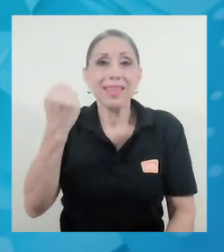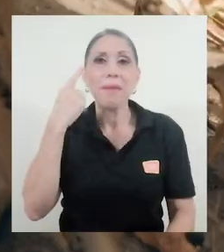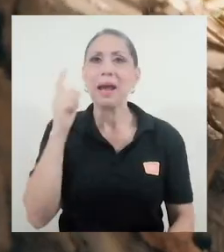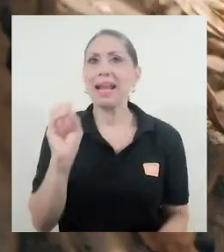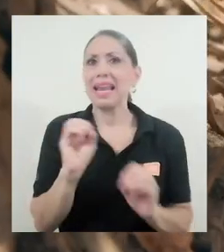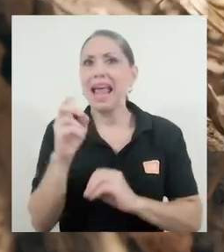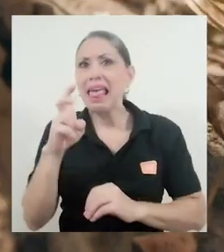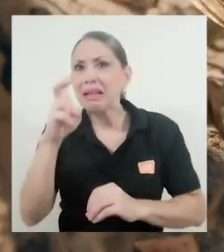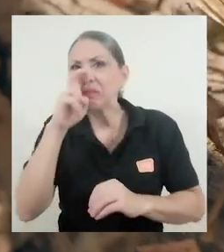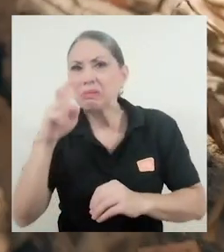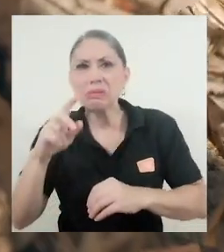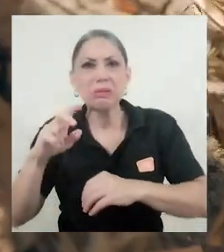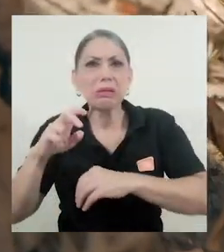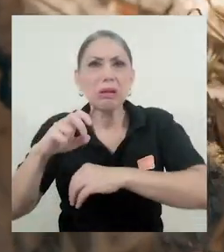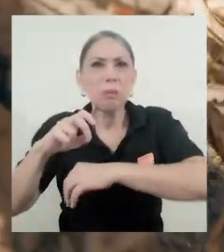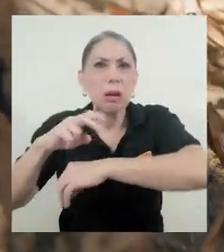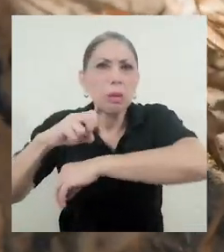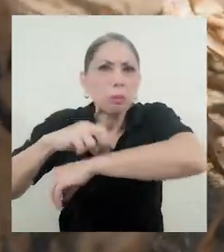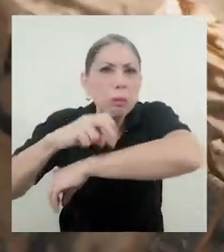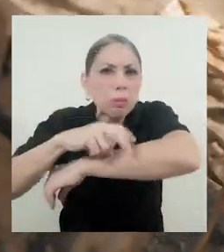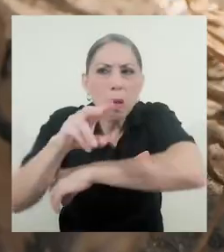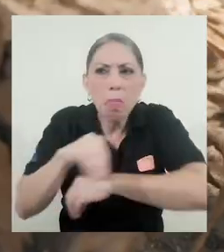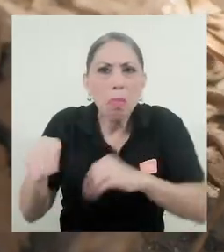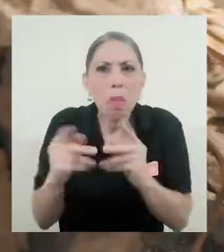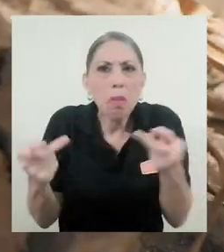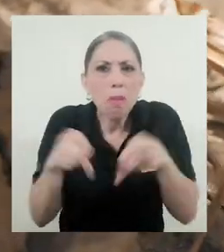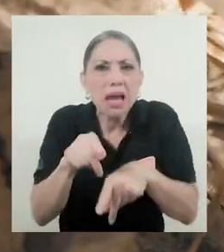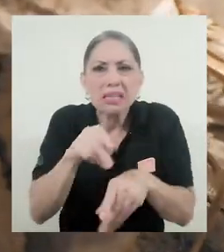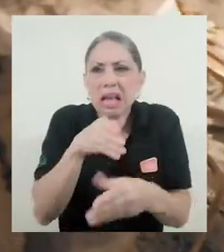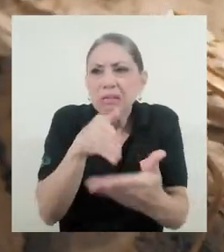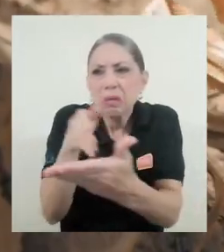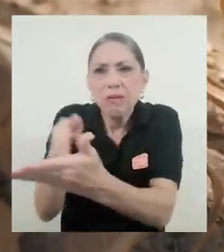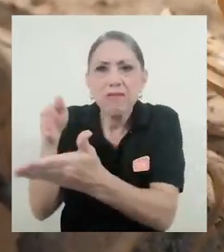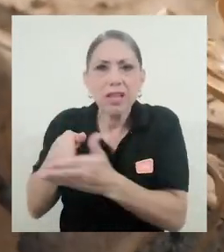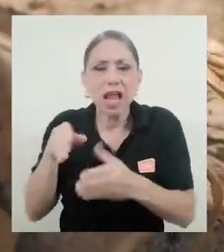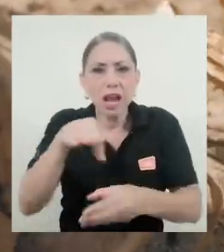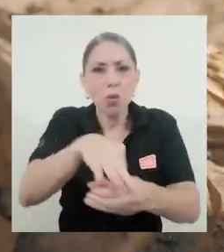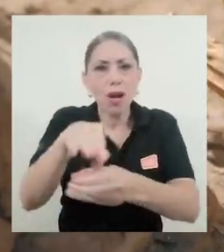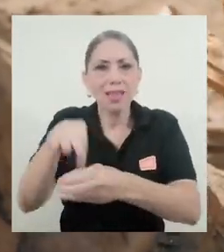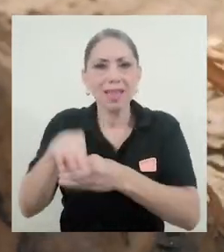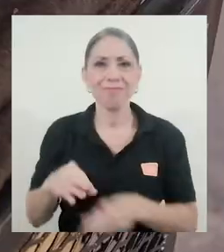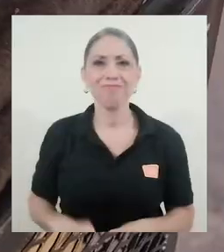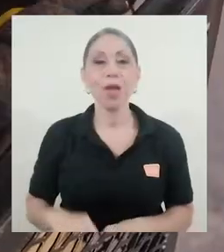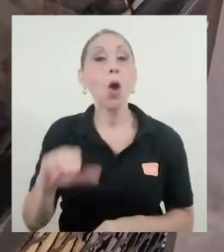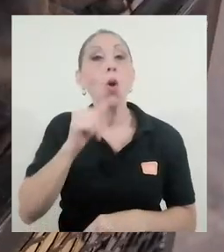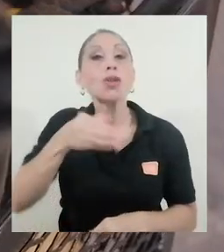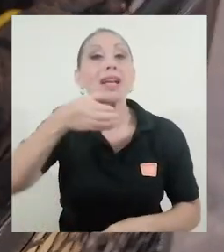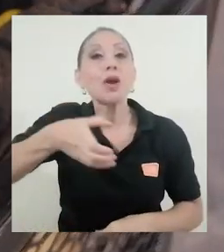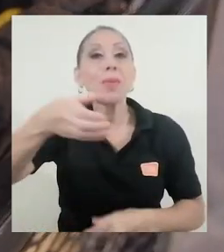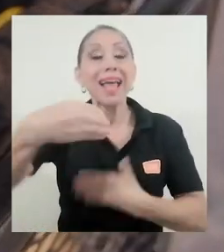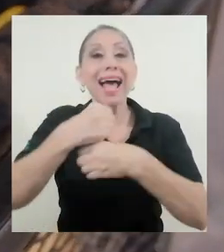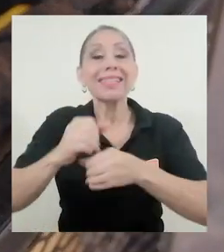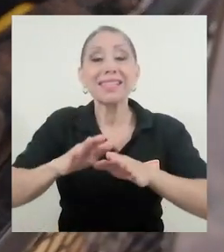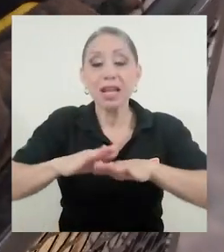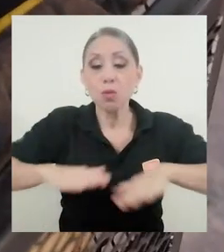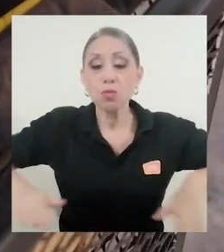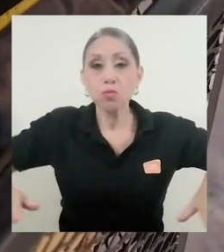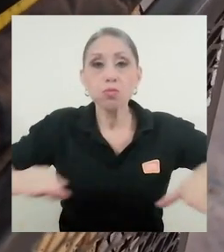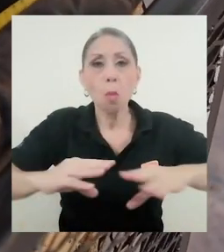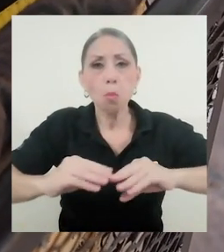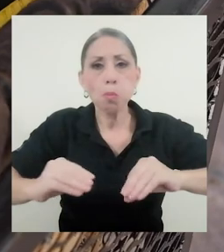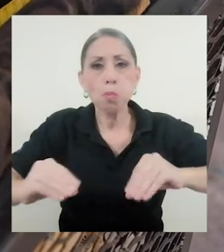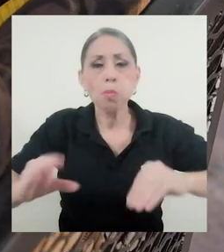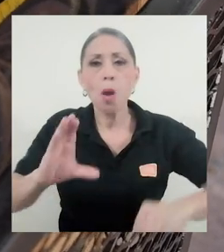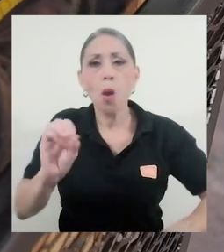de los insectos que pueden afectar la huerta. Otra de las recomendaciones es construir una compostera